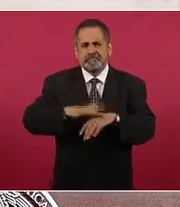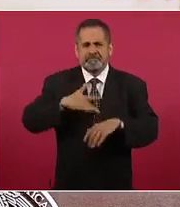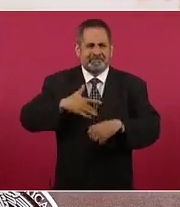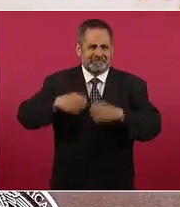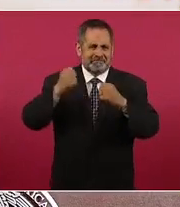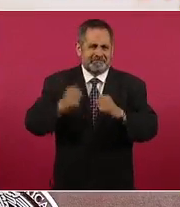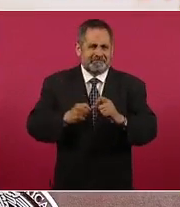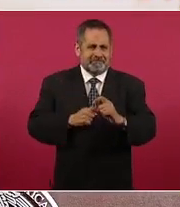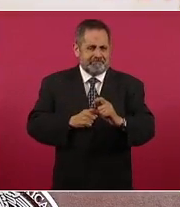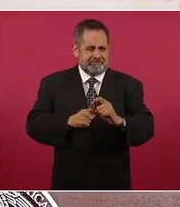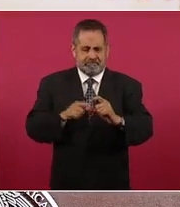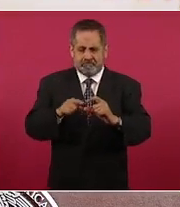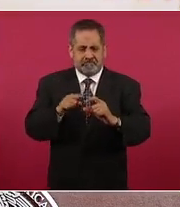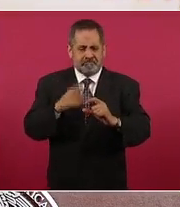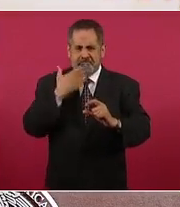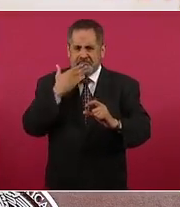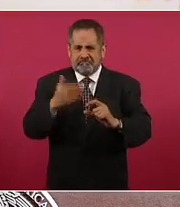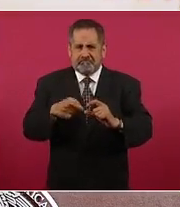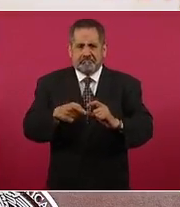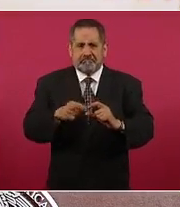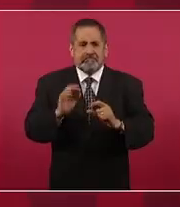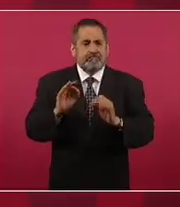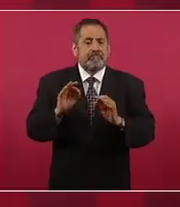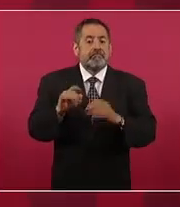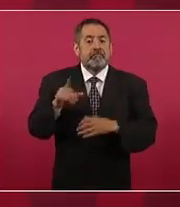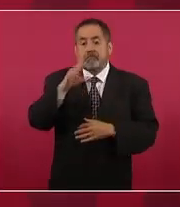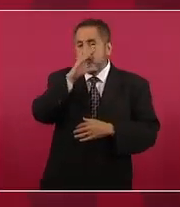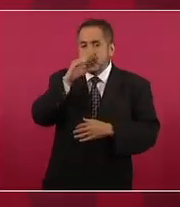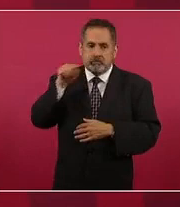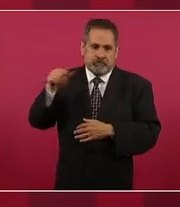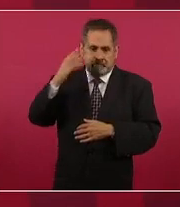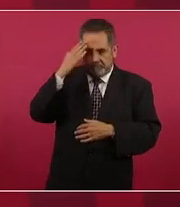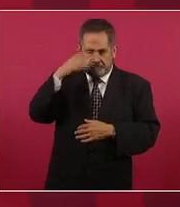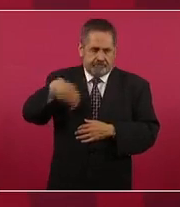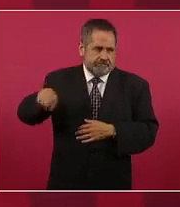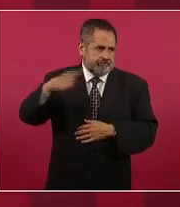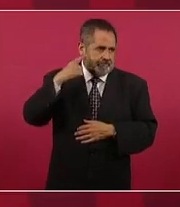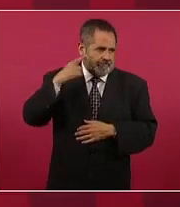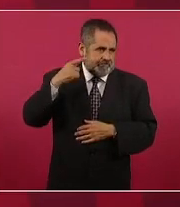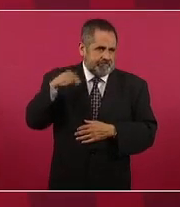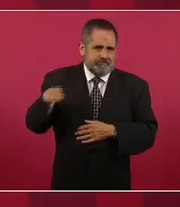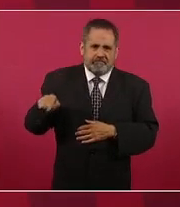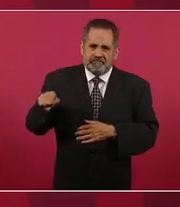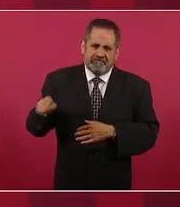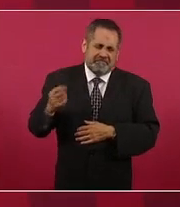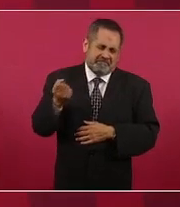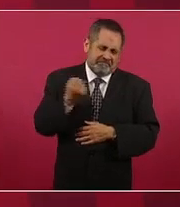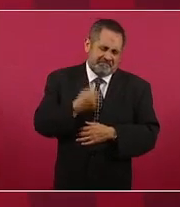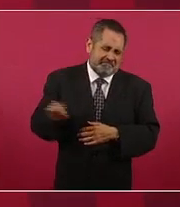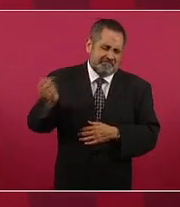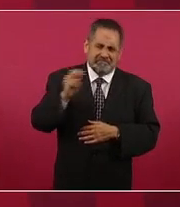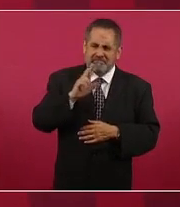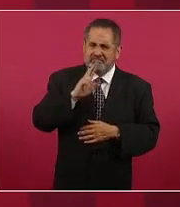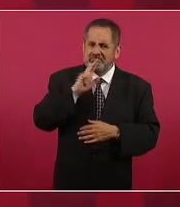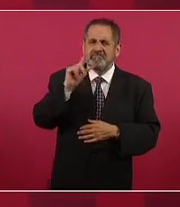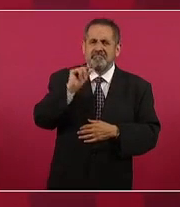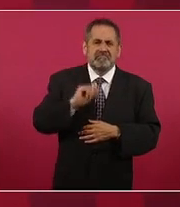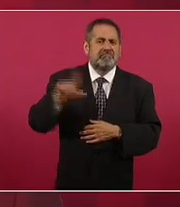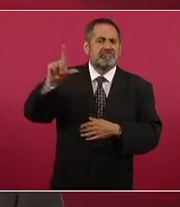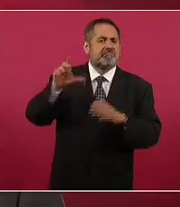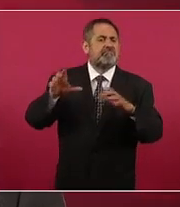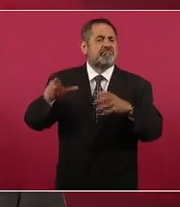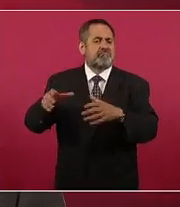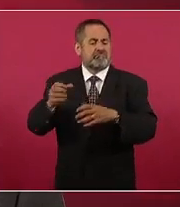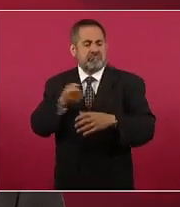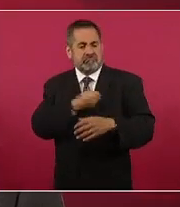mundo porque Cuba que se caracteriza por ser un país con las mejores capacidades de salud pública